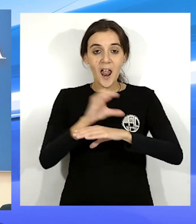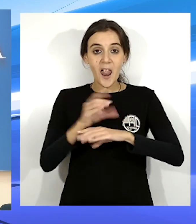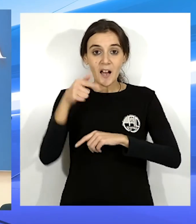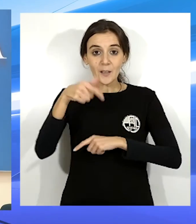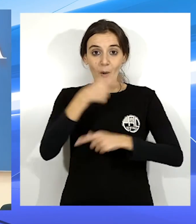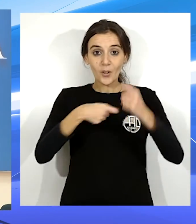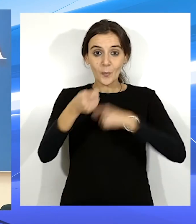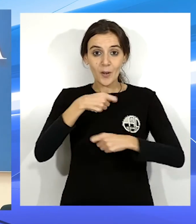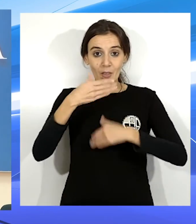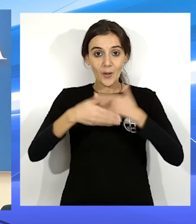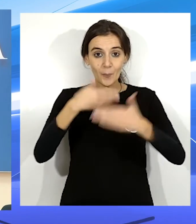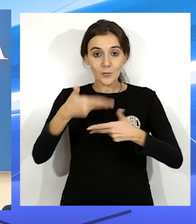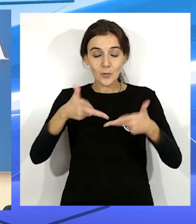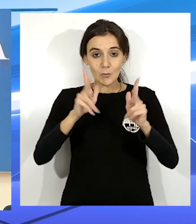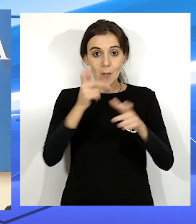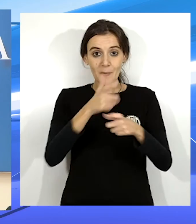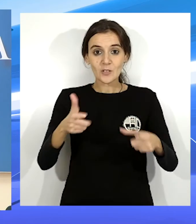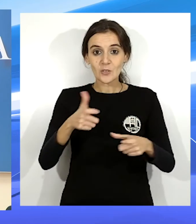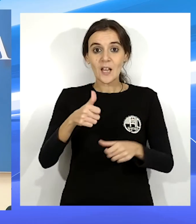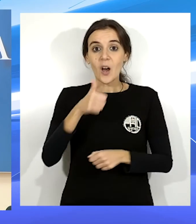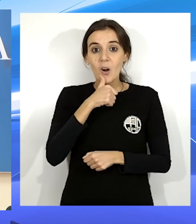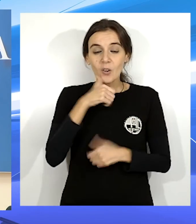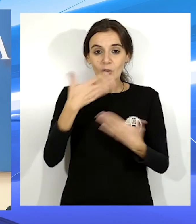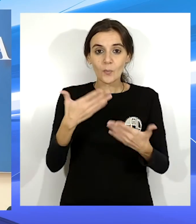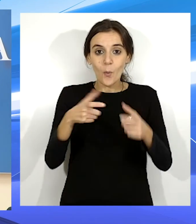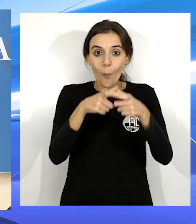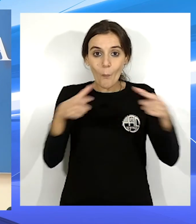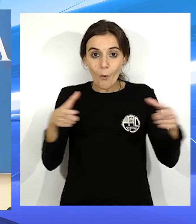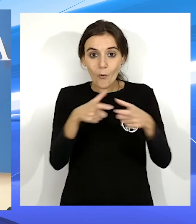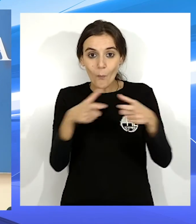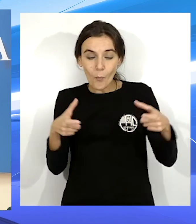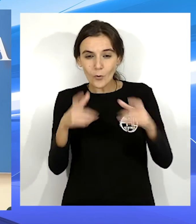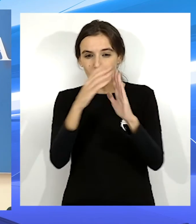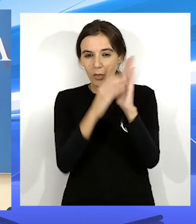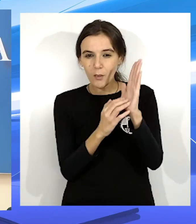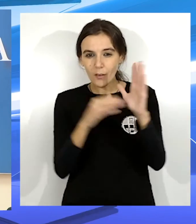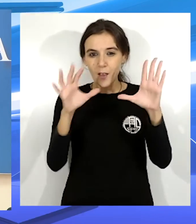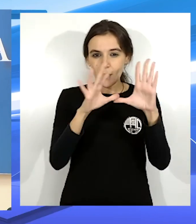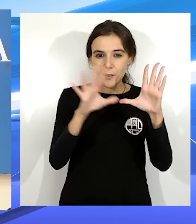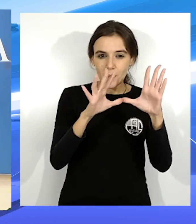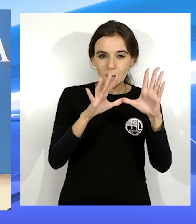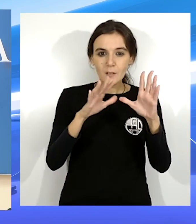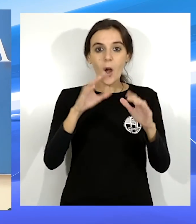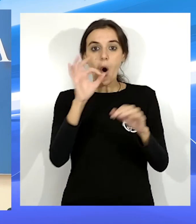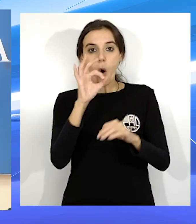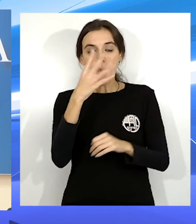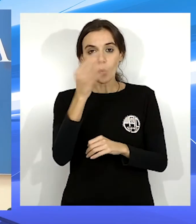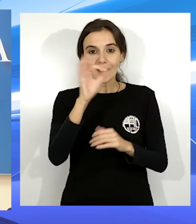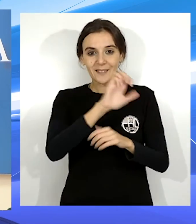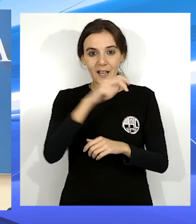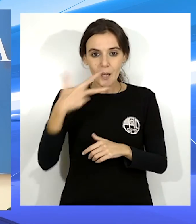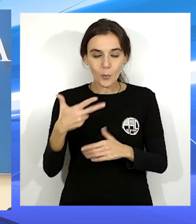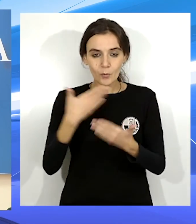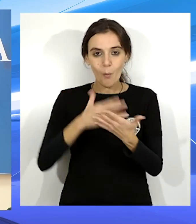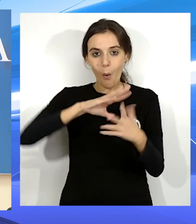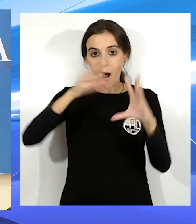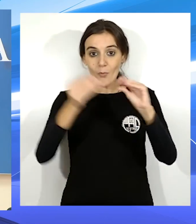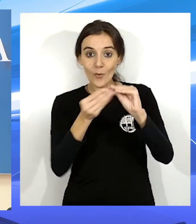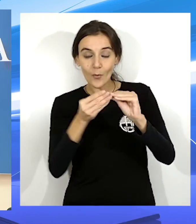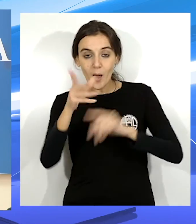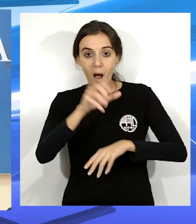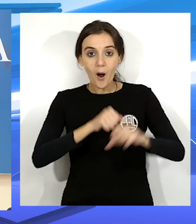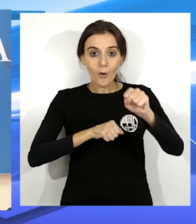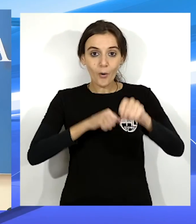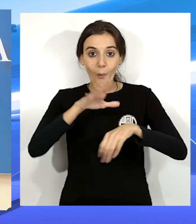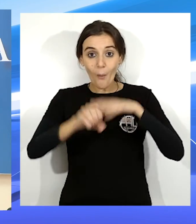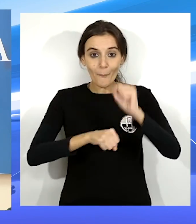Cámara de Comercio pondrá a disposición de los ciudadanos a través de este Buy Bono bonos de descuento de 10 y 40 euros, que serán aplicables para